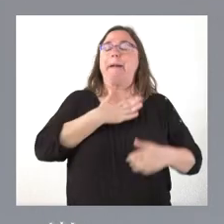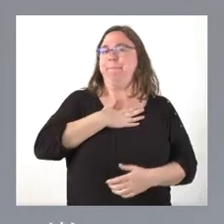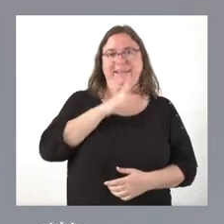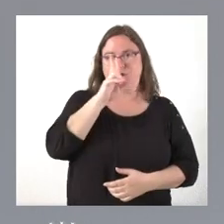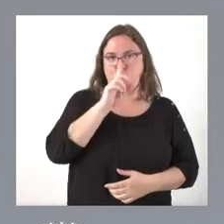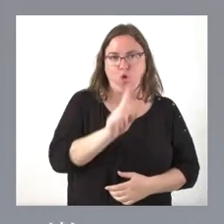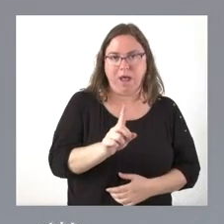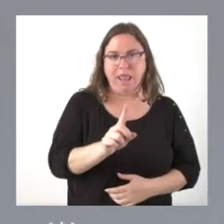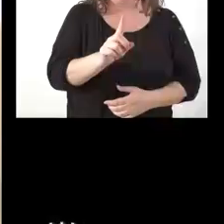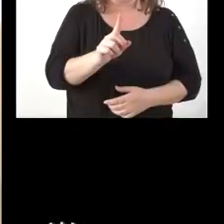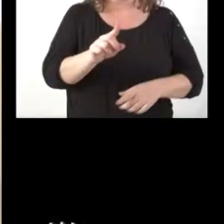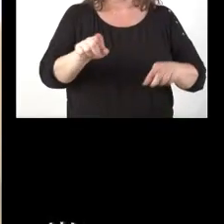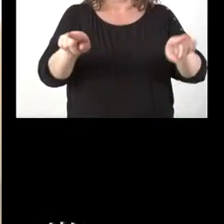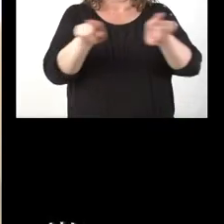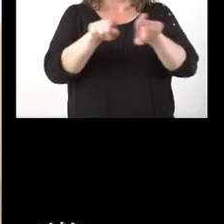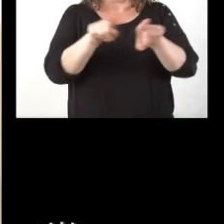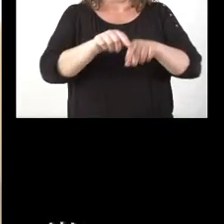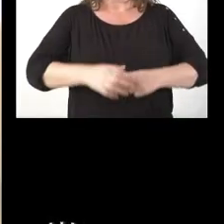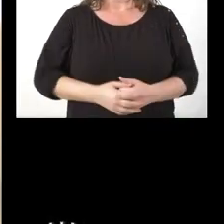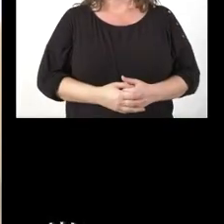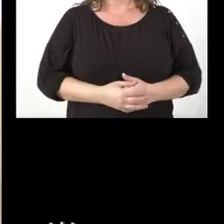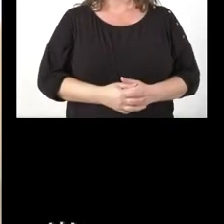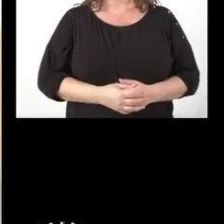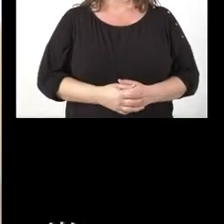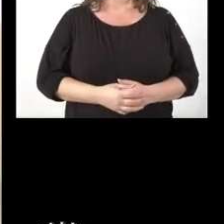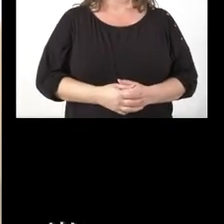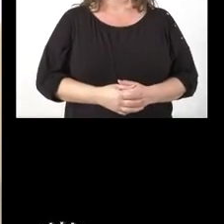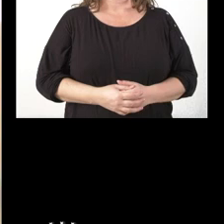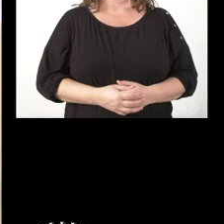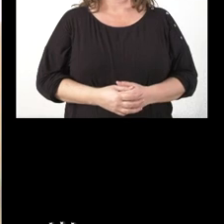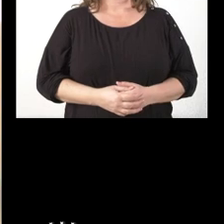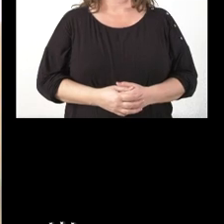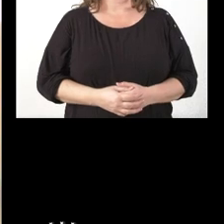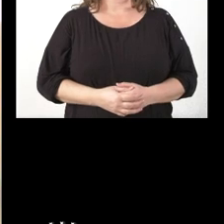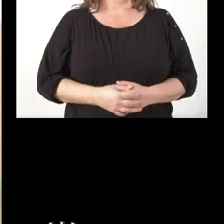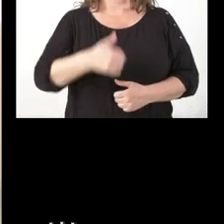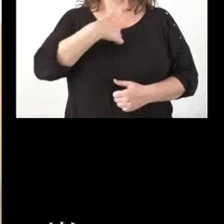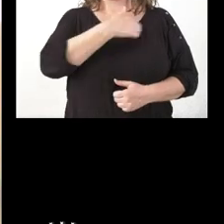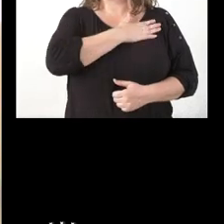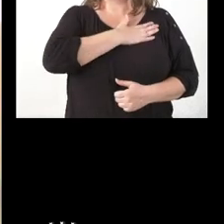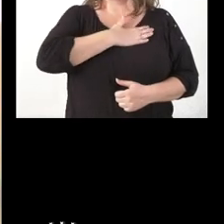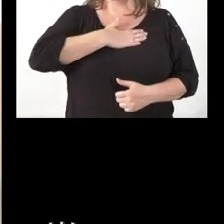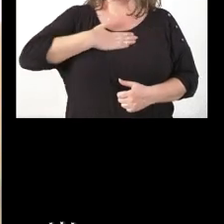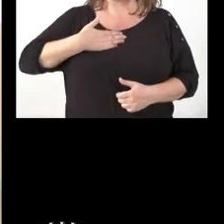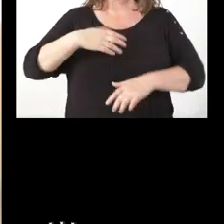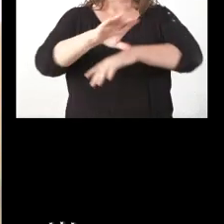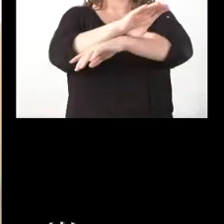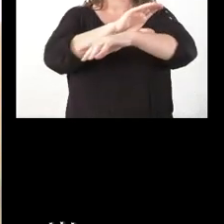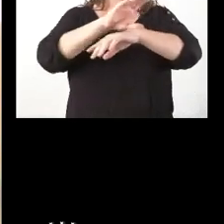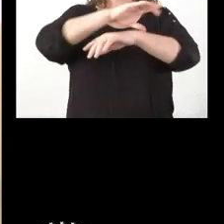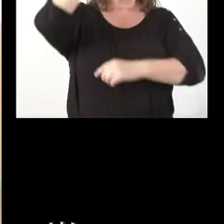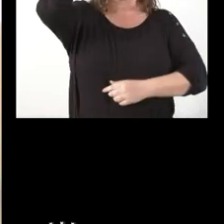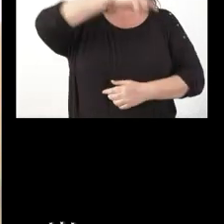parapeto. Yo, mi voluntad, la voluntad de la Consejería de Cultura,